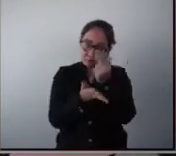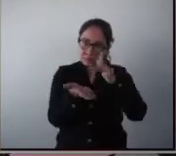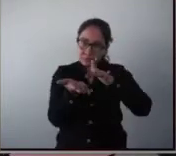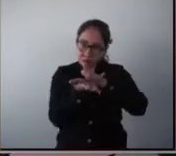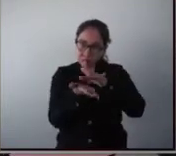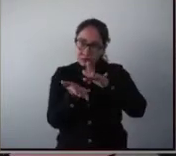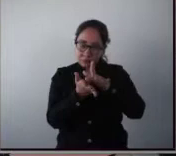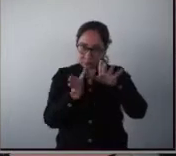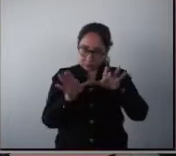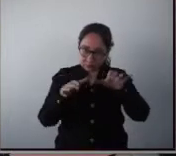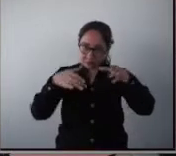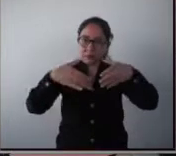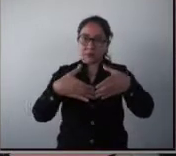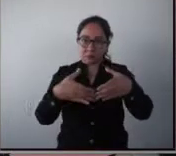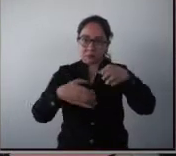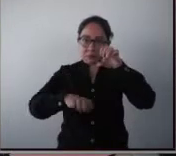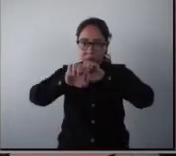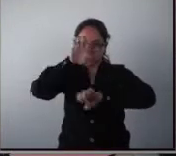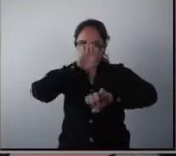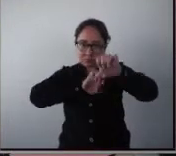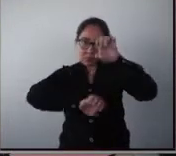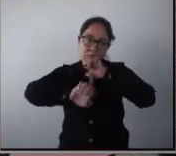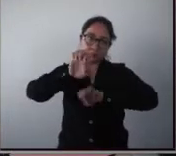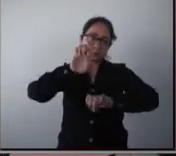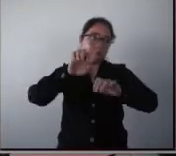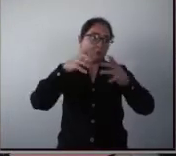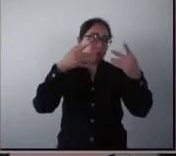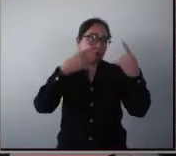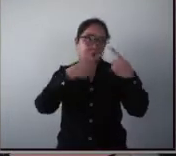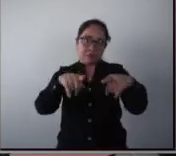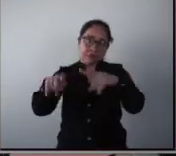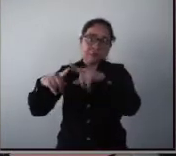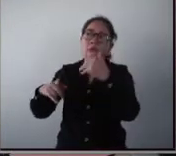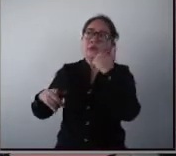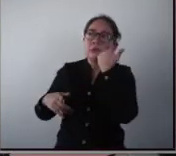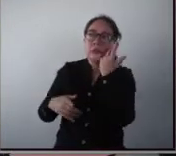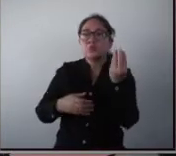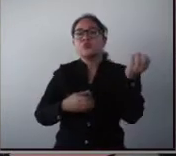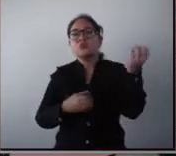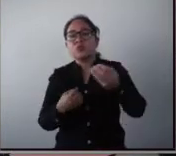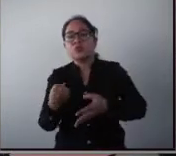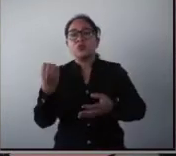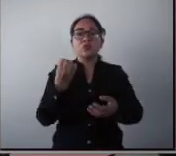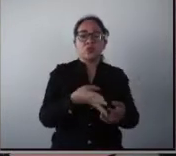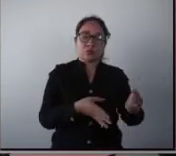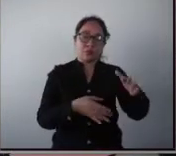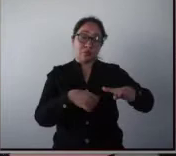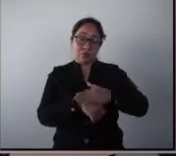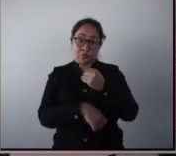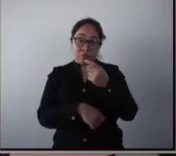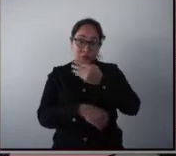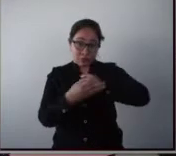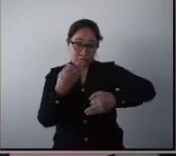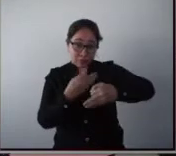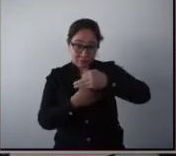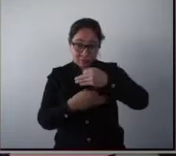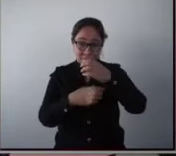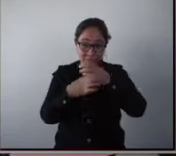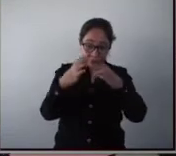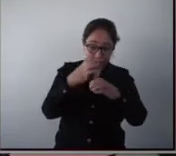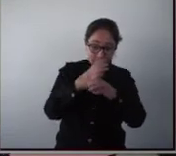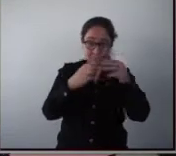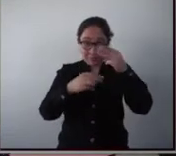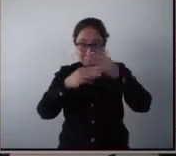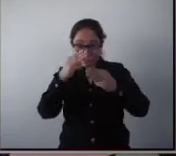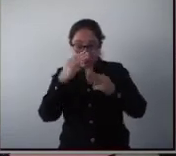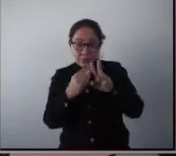comunidad, de empresarios, de quien quiera sumarse porque todo este equipamiento si nosotros